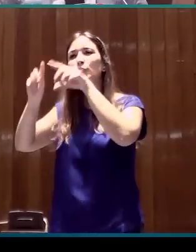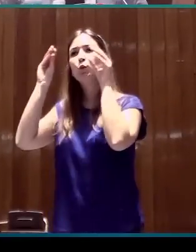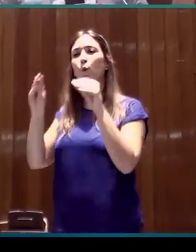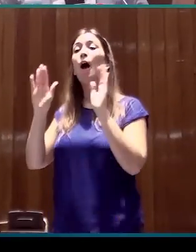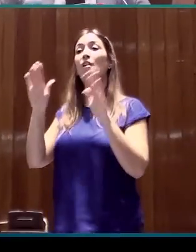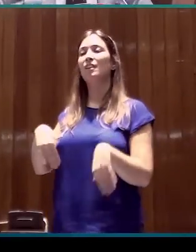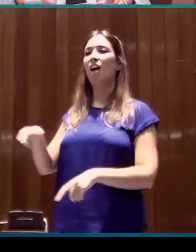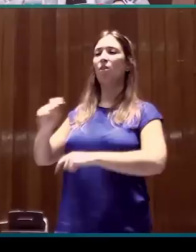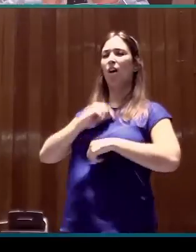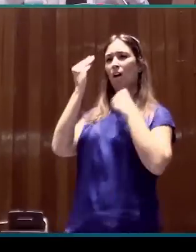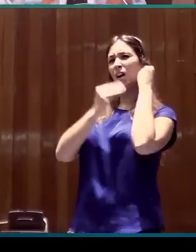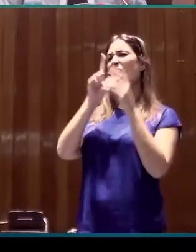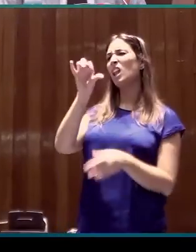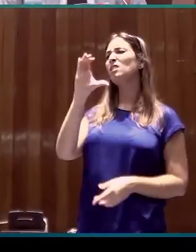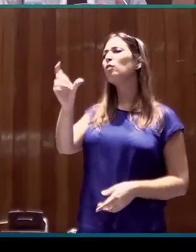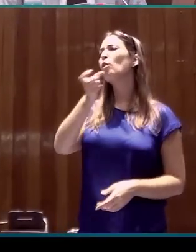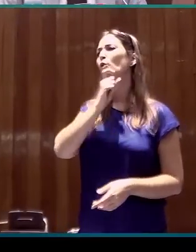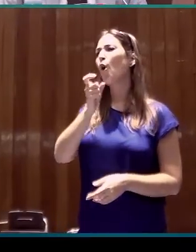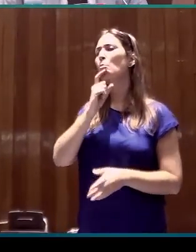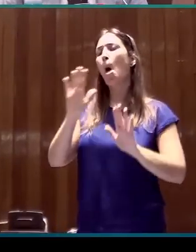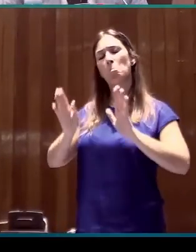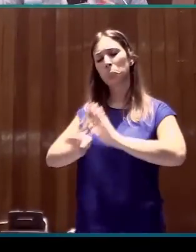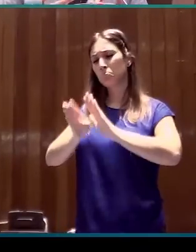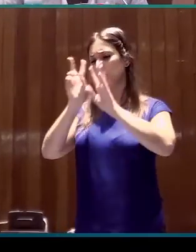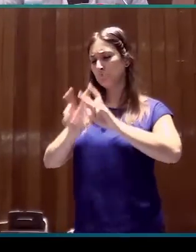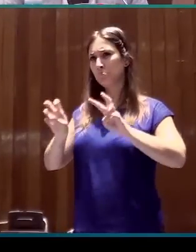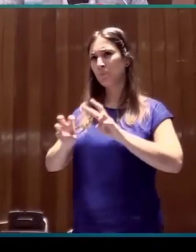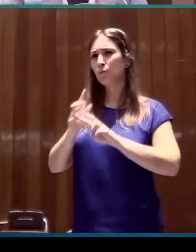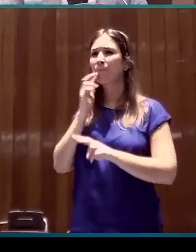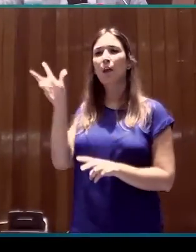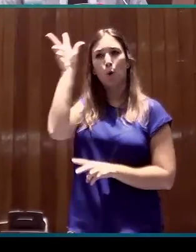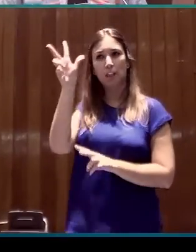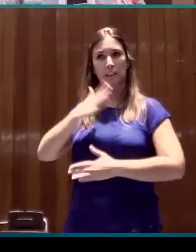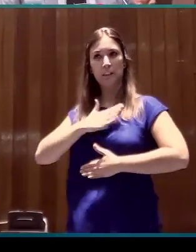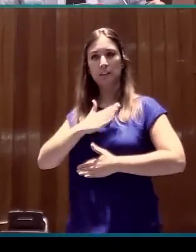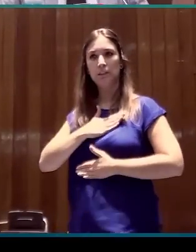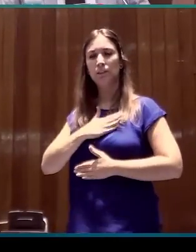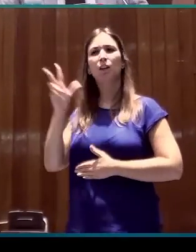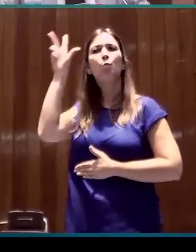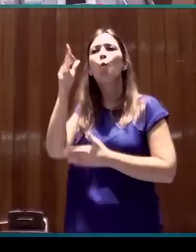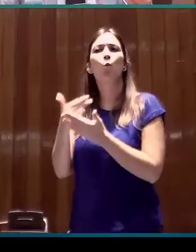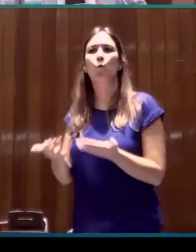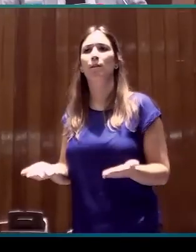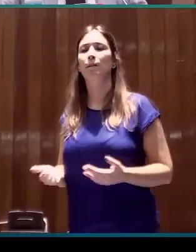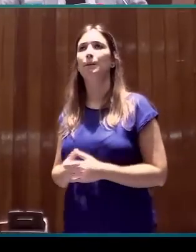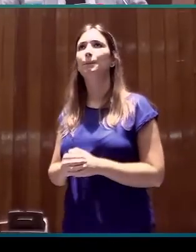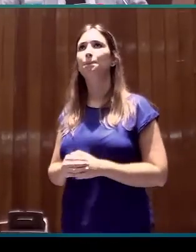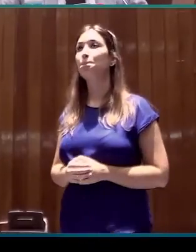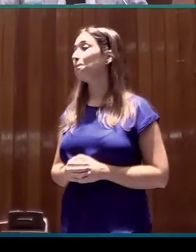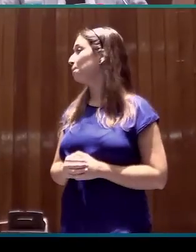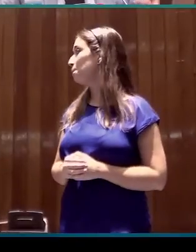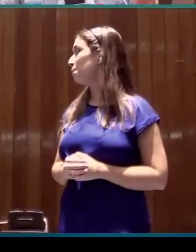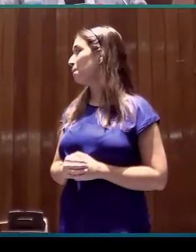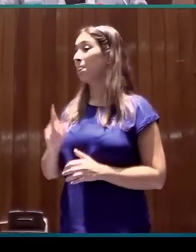lengua de signos catalana. Con lo cual, damos un paso adelante y formulamos una nueva hipótesis, que es la siguiente. Perdón,